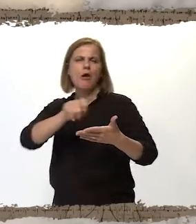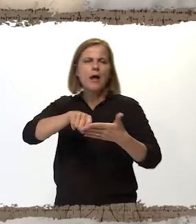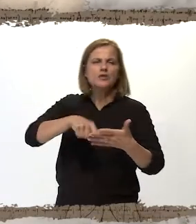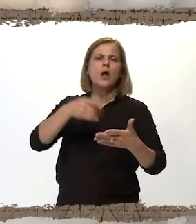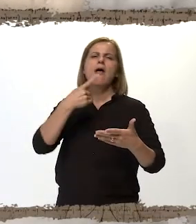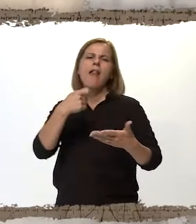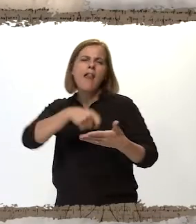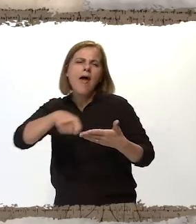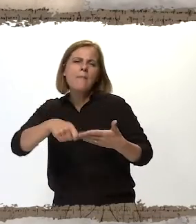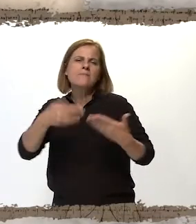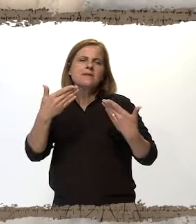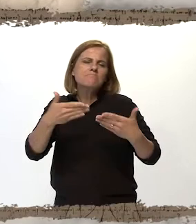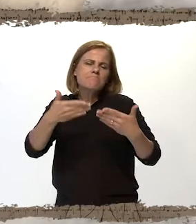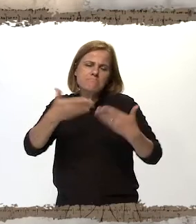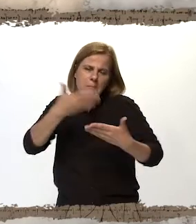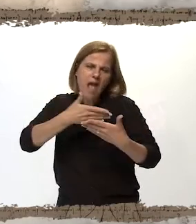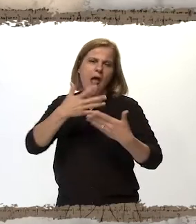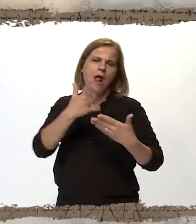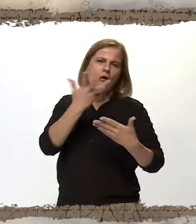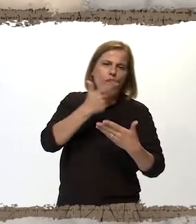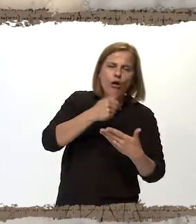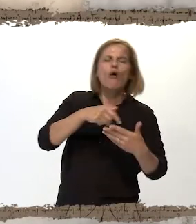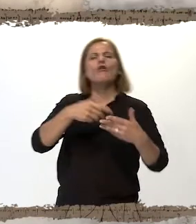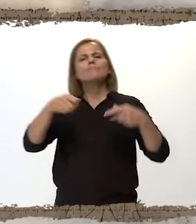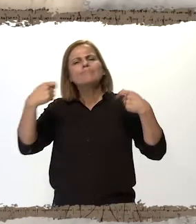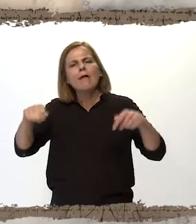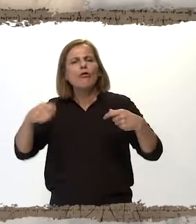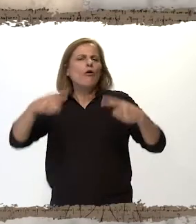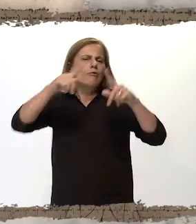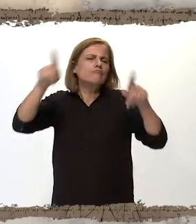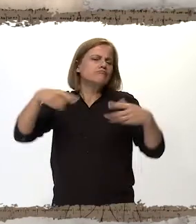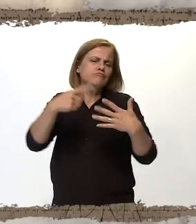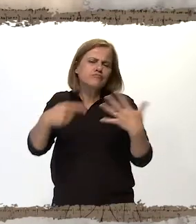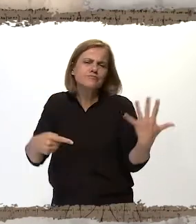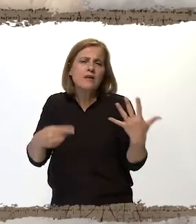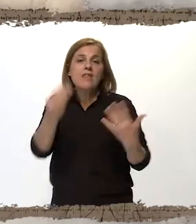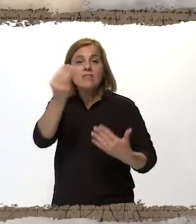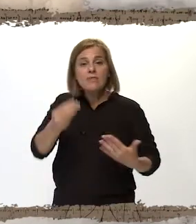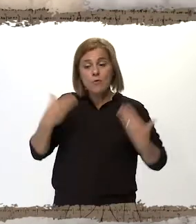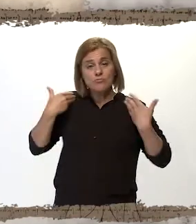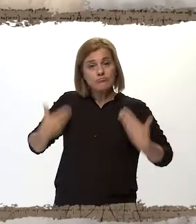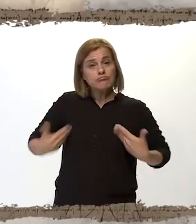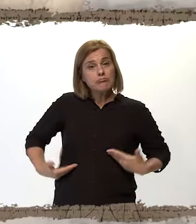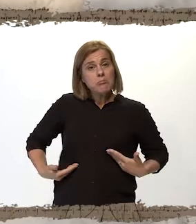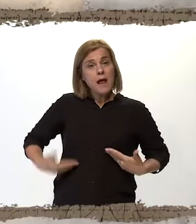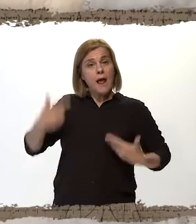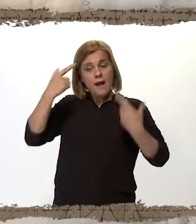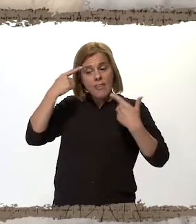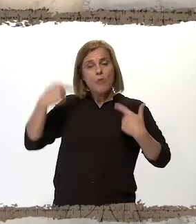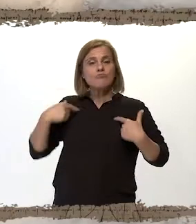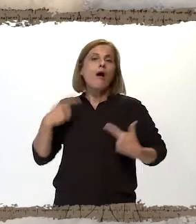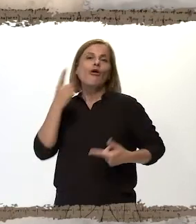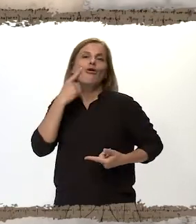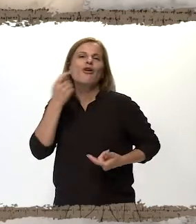lápices, papeles de colores, papeles de diario, cartones o cartulinas, dibujes el cuerpo humano, marcando cada parte que